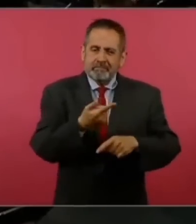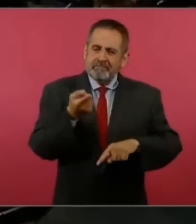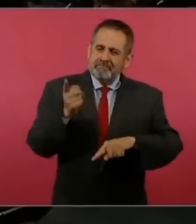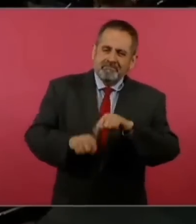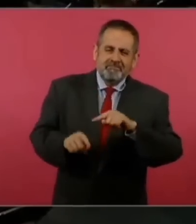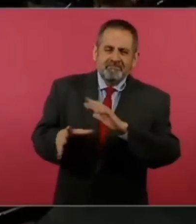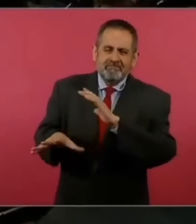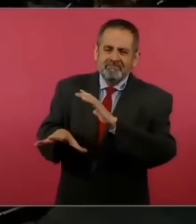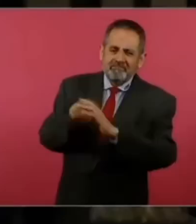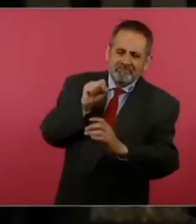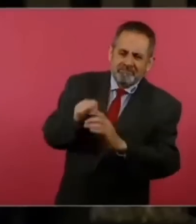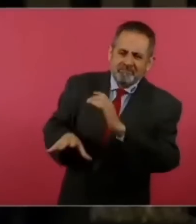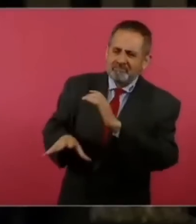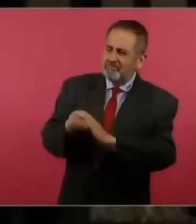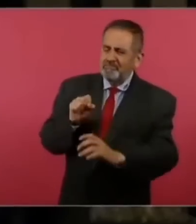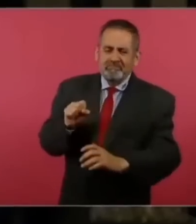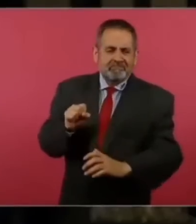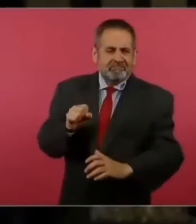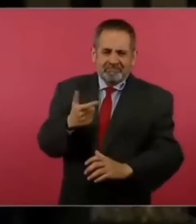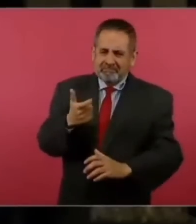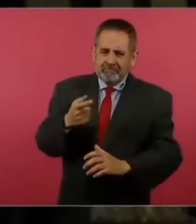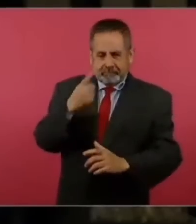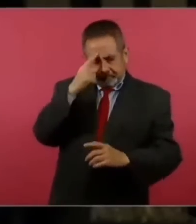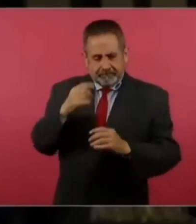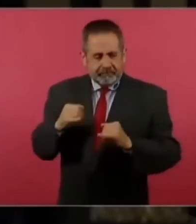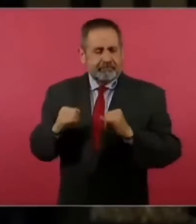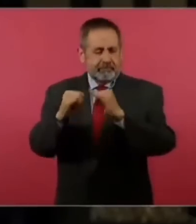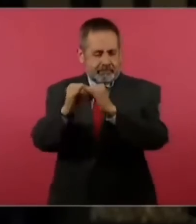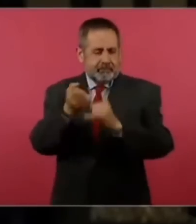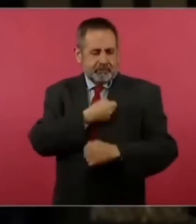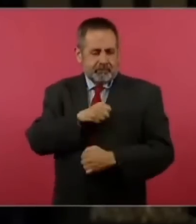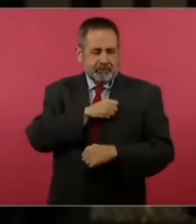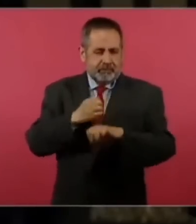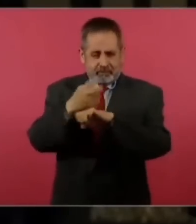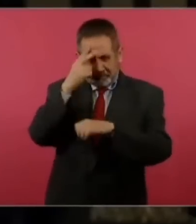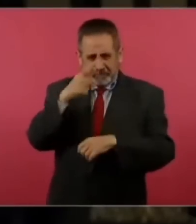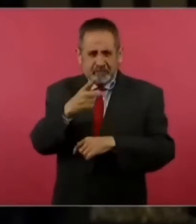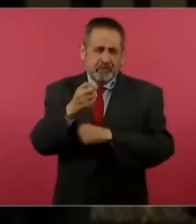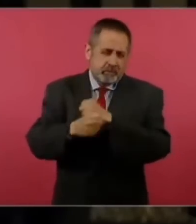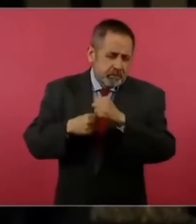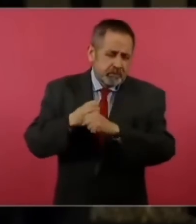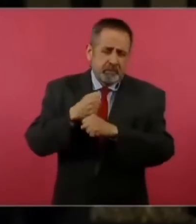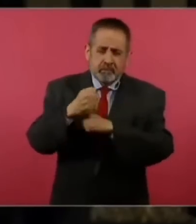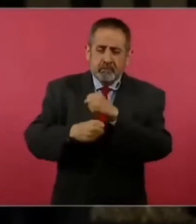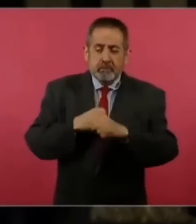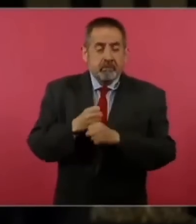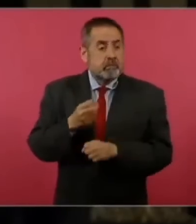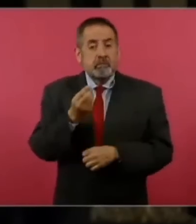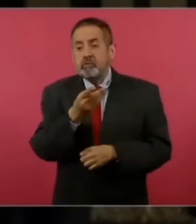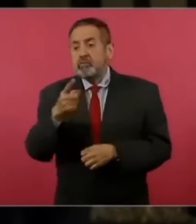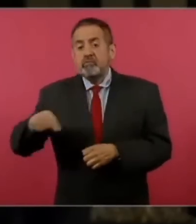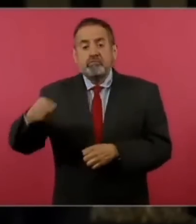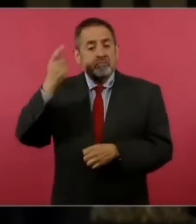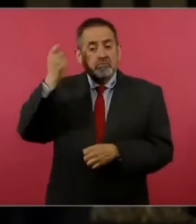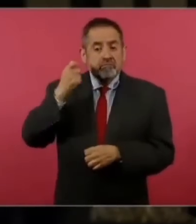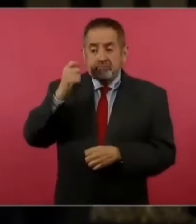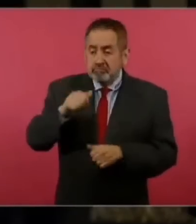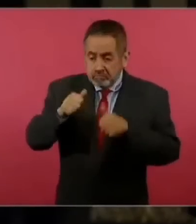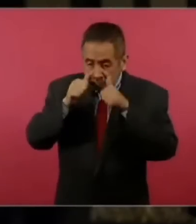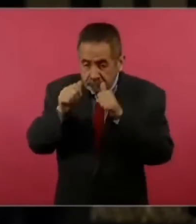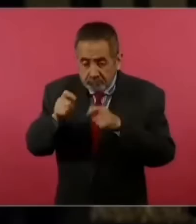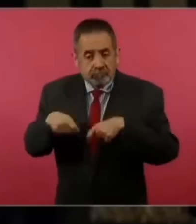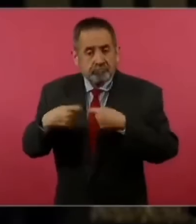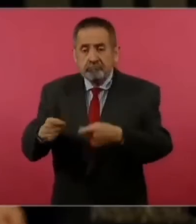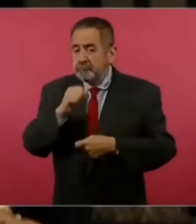al instituto de salud del estado de méxico pues ya lleva varios años hay personas que no reciben tratamiento médico